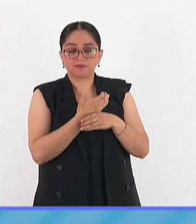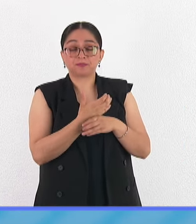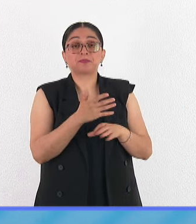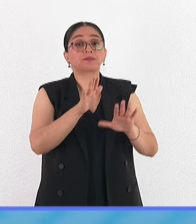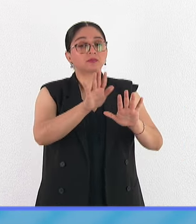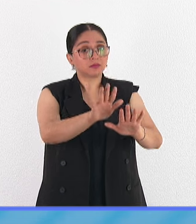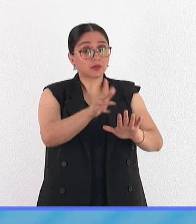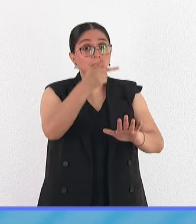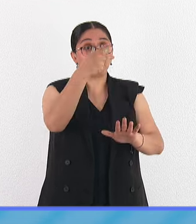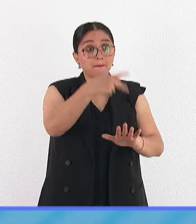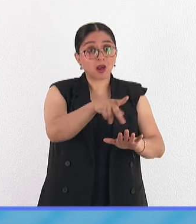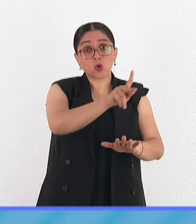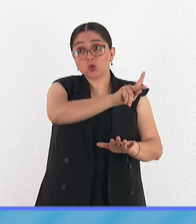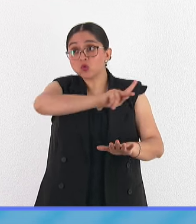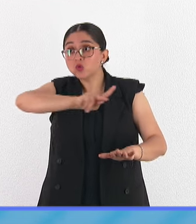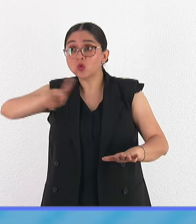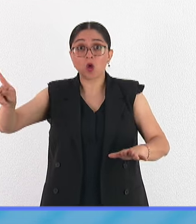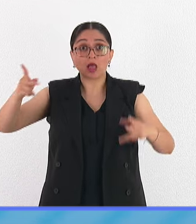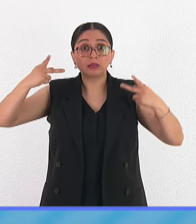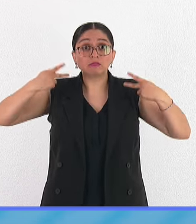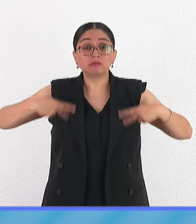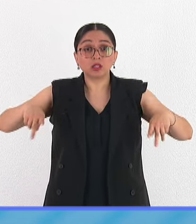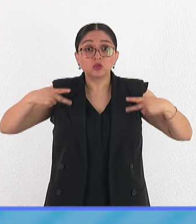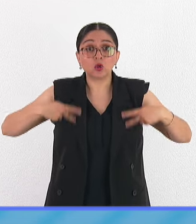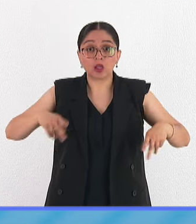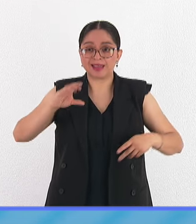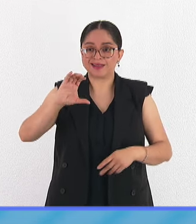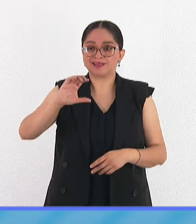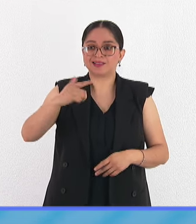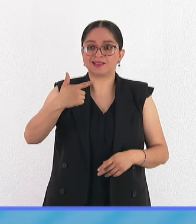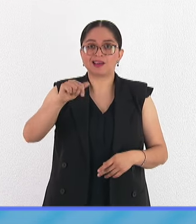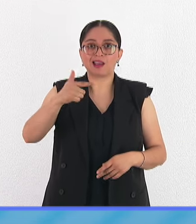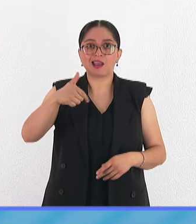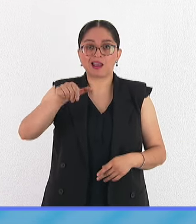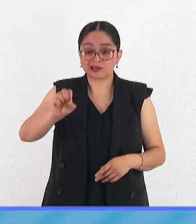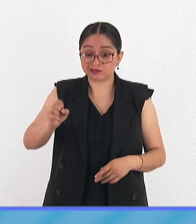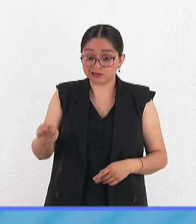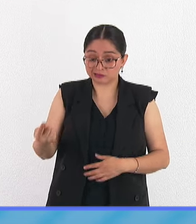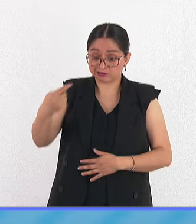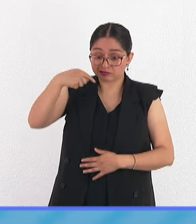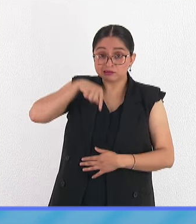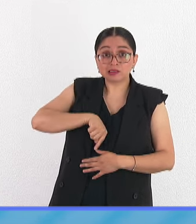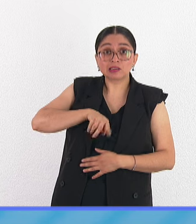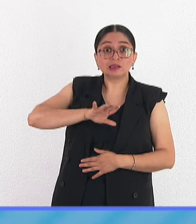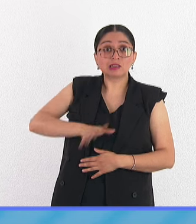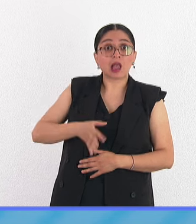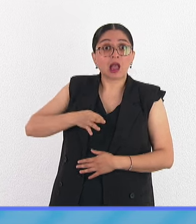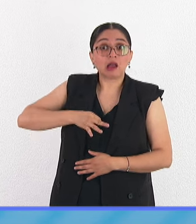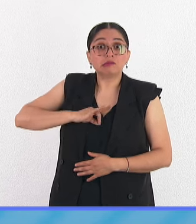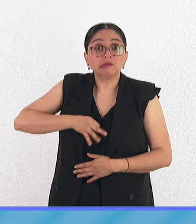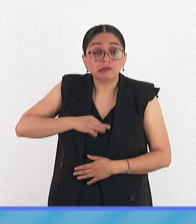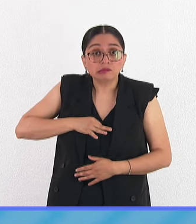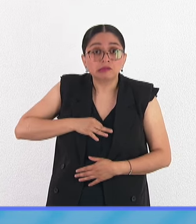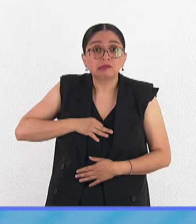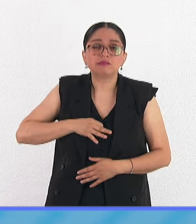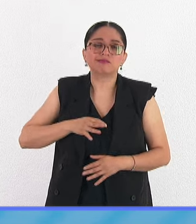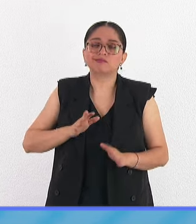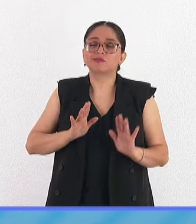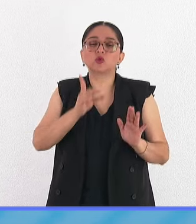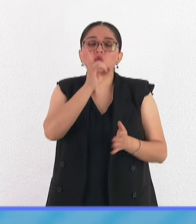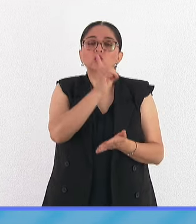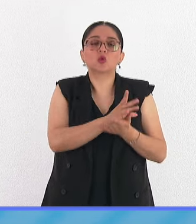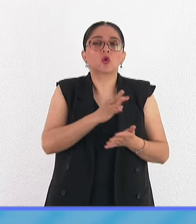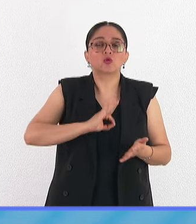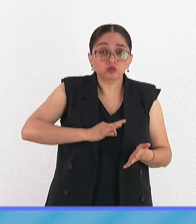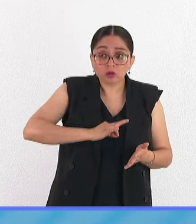infectadas se van a enfermar. Eso es importante para el público saberlo, porque a mi laboratorio llegan personas que han salido positivas